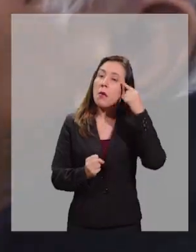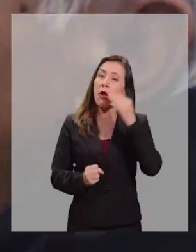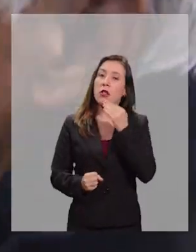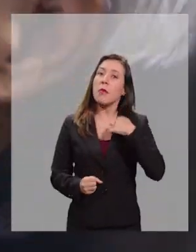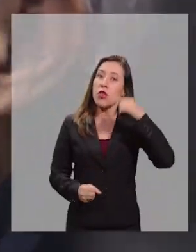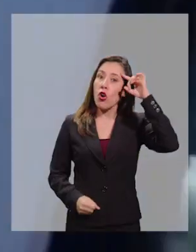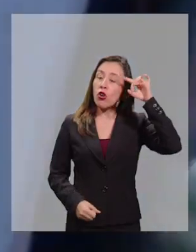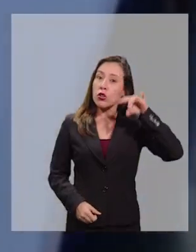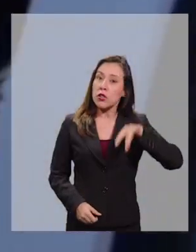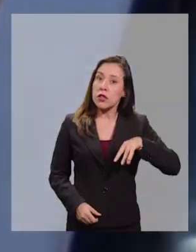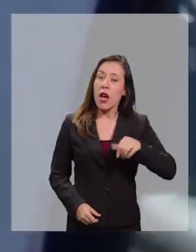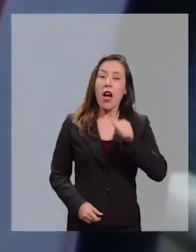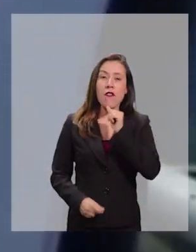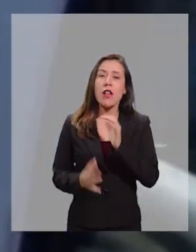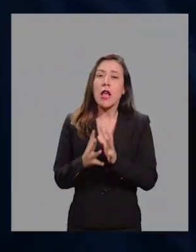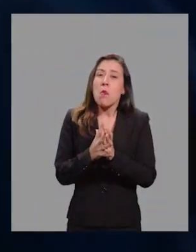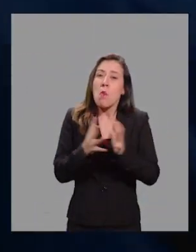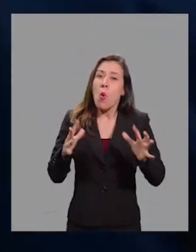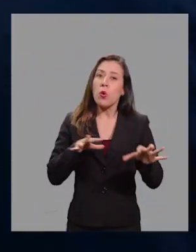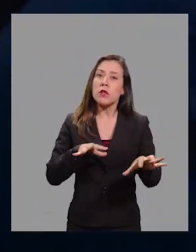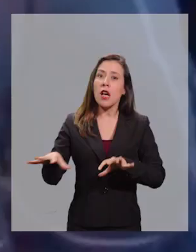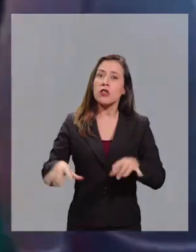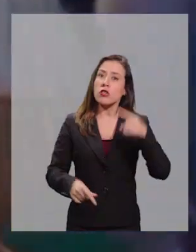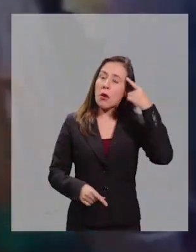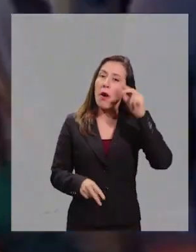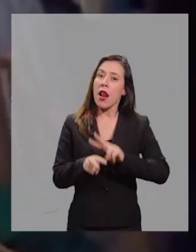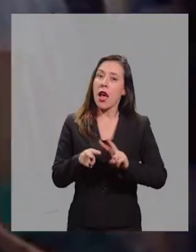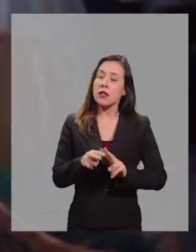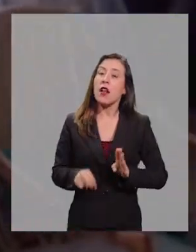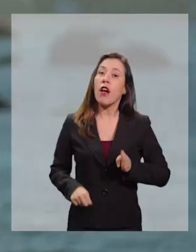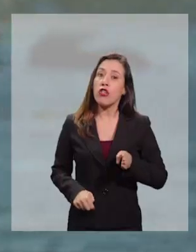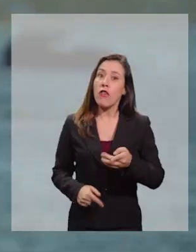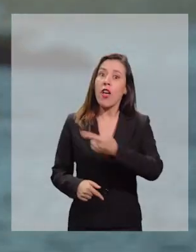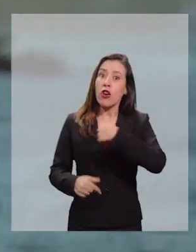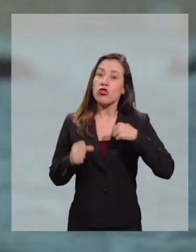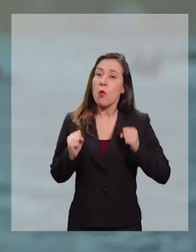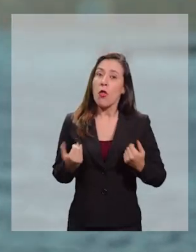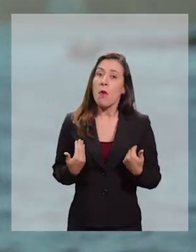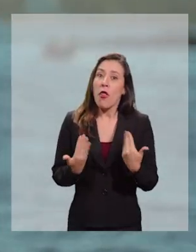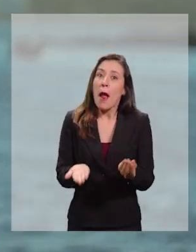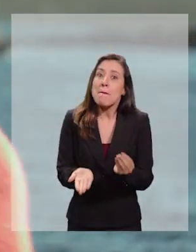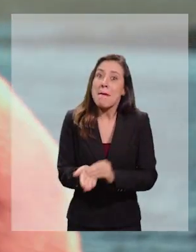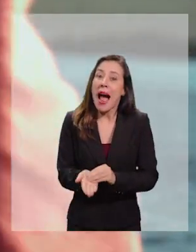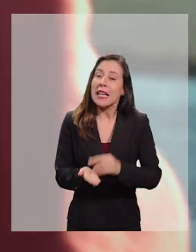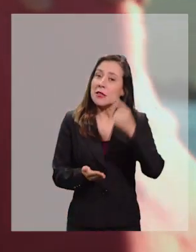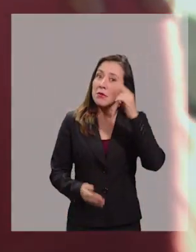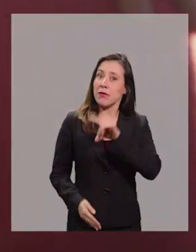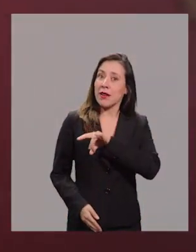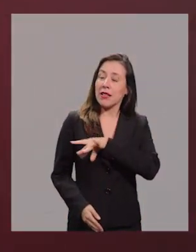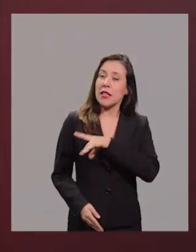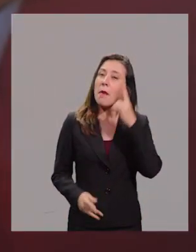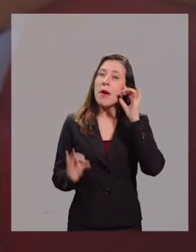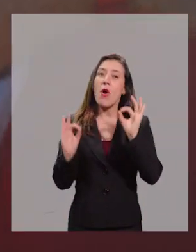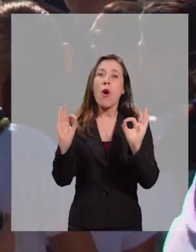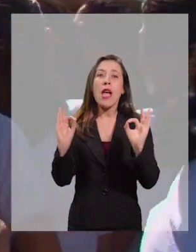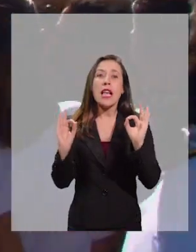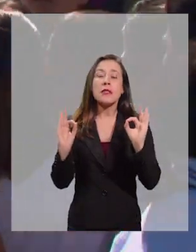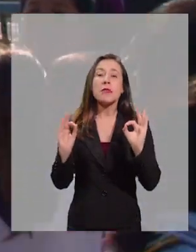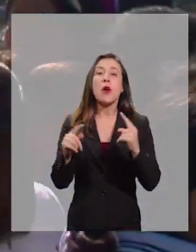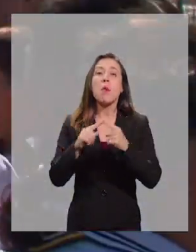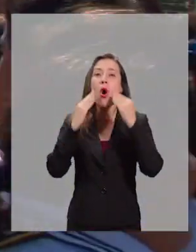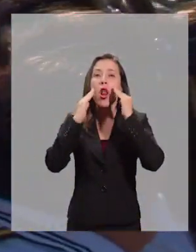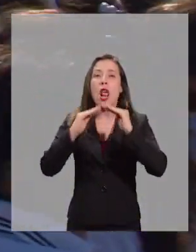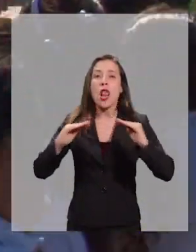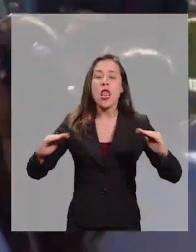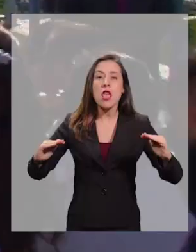Pero también estoy consciente de que faltan muchas cosas por hacer. Y que aún podemos entregar mucho más por Chile, pero sobre todo